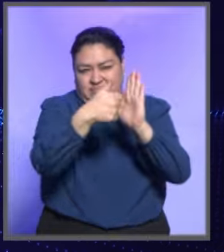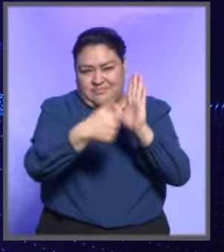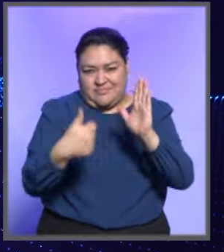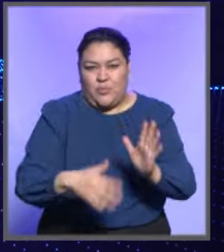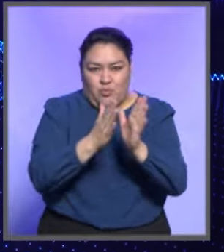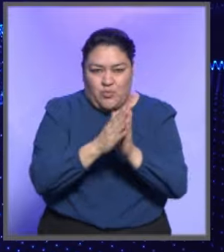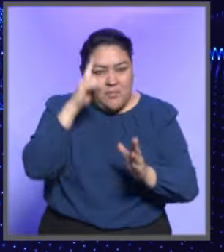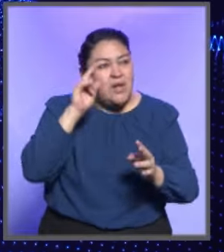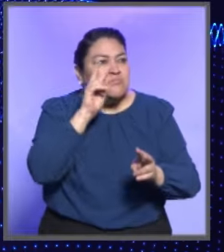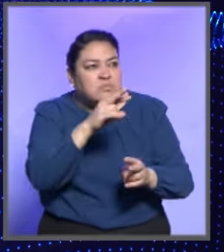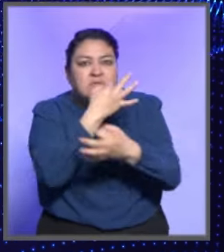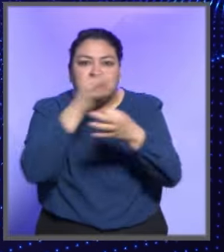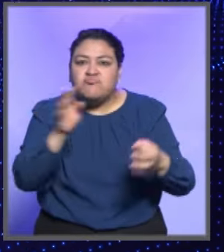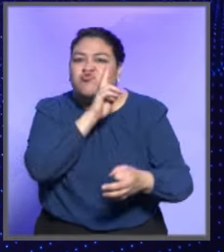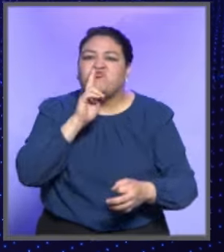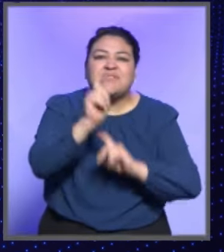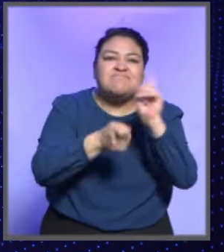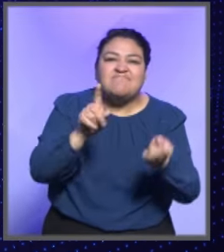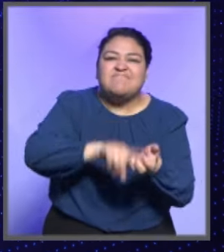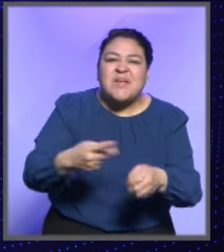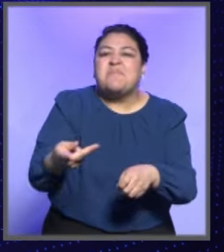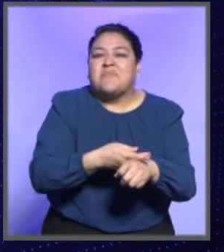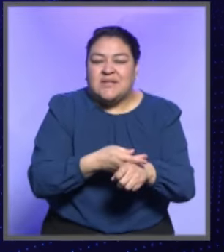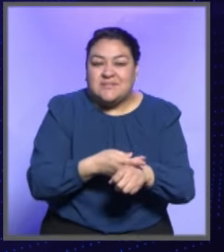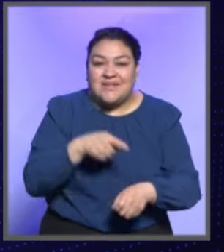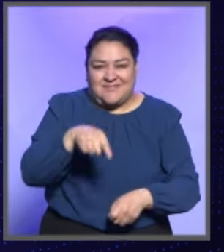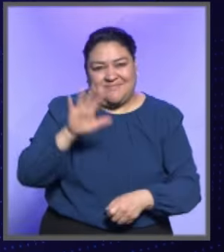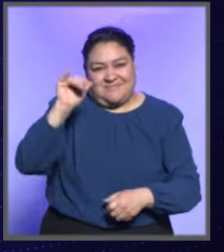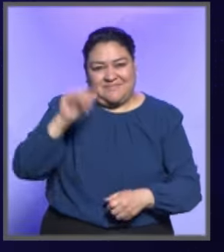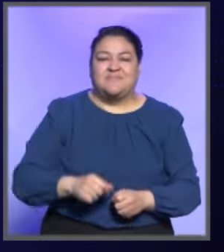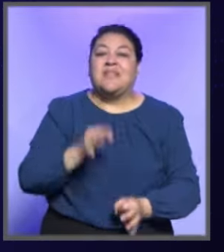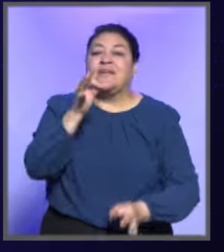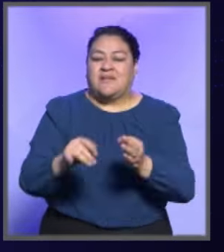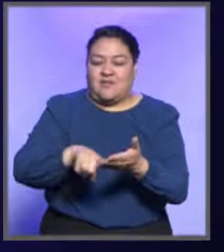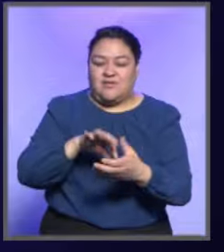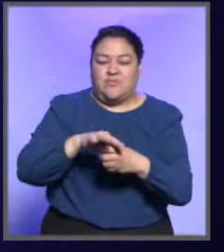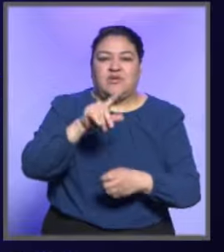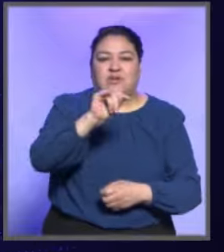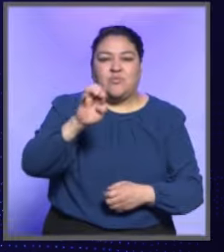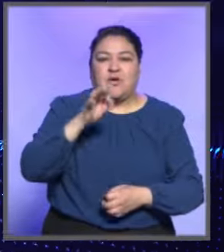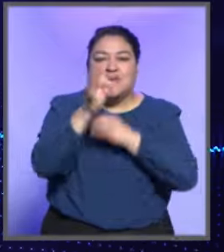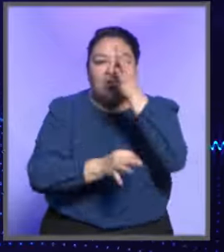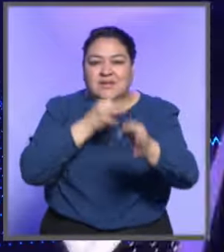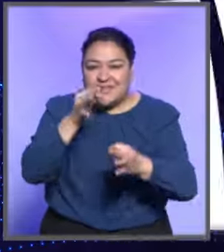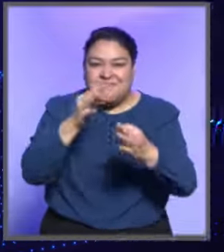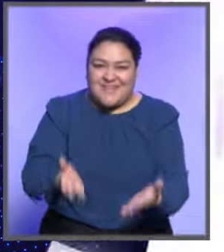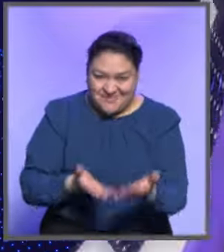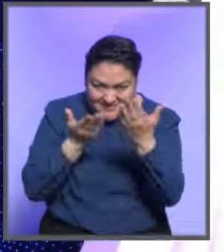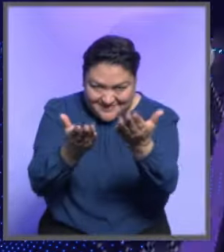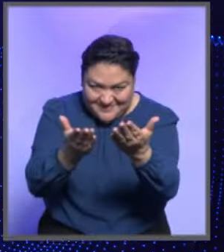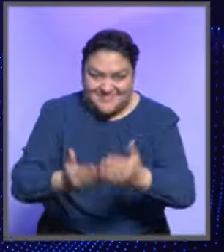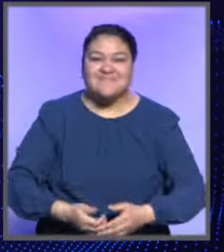sociales para estar al día de lo que acontece en este órgano judicial. Hasta luego. Tribunal Electoral del Poder Judicial de la